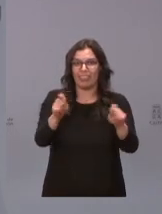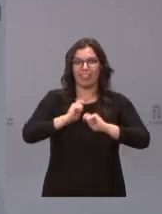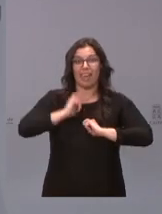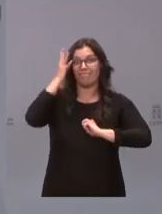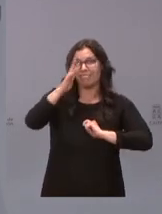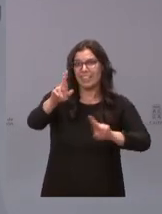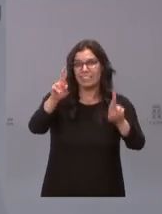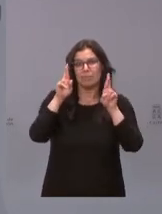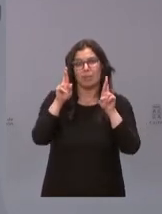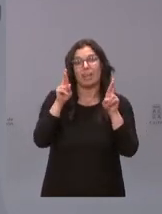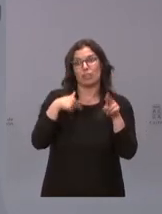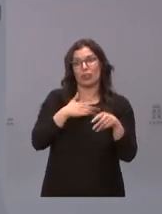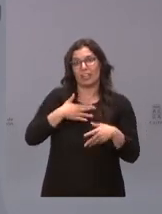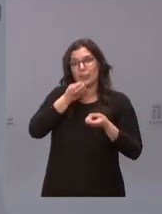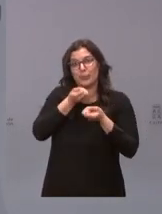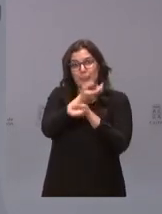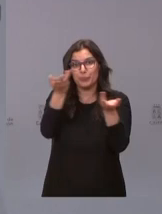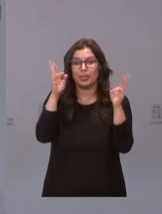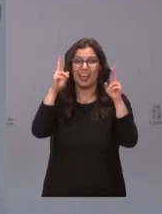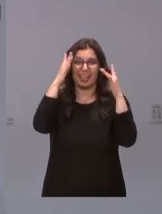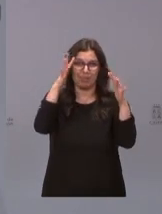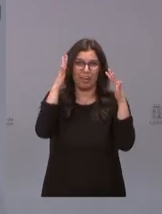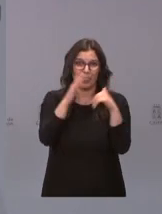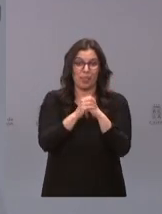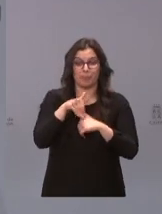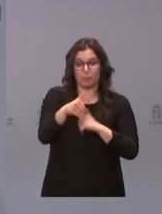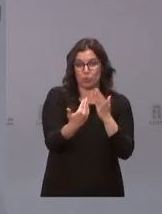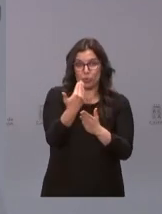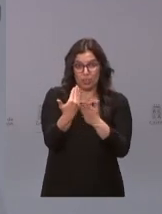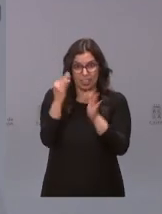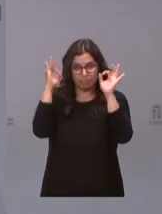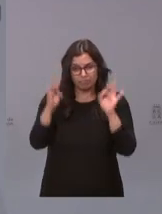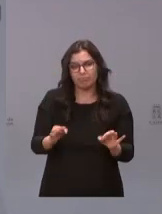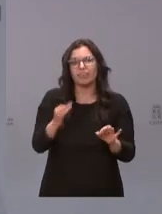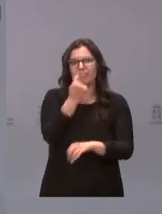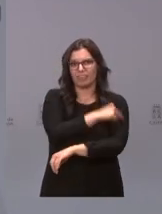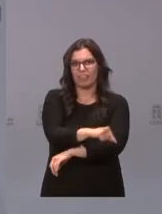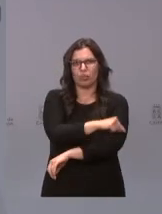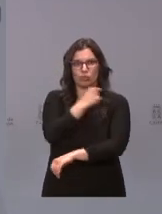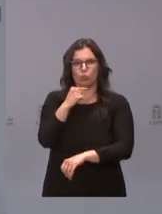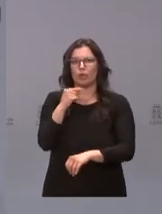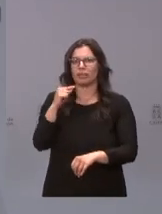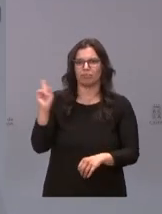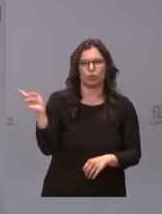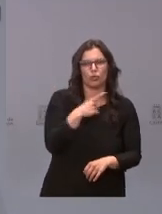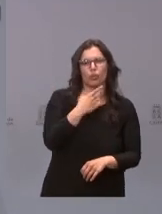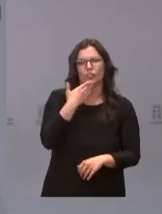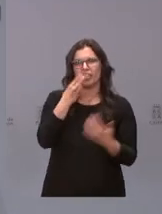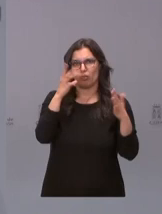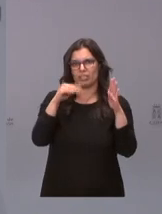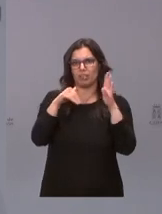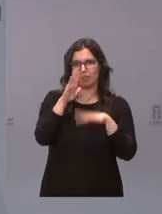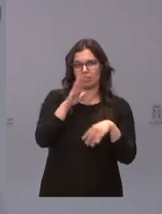quiero trasladar eso un mensaje de esperanza en los próximos días estarán vacunados los mayores de 80 años